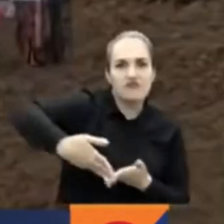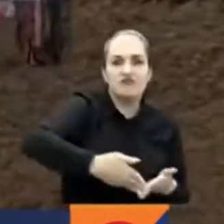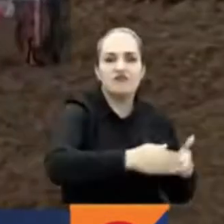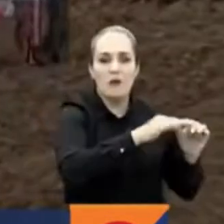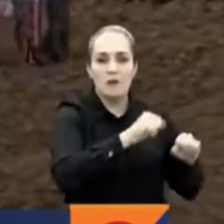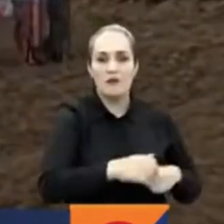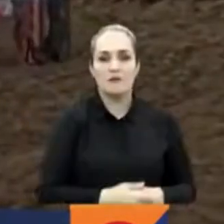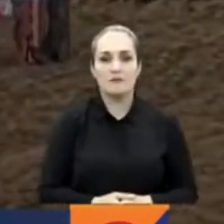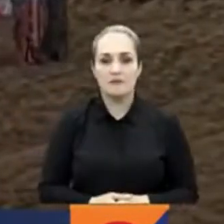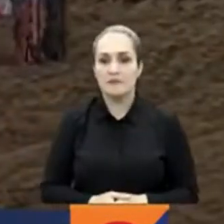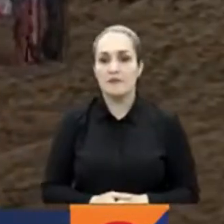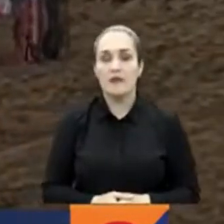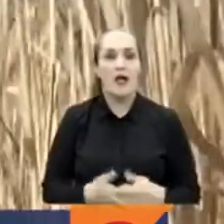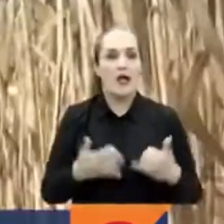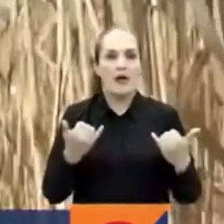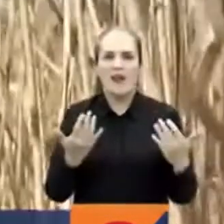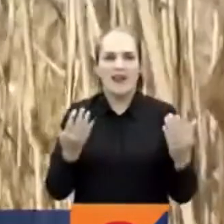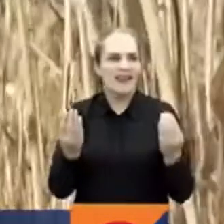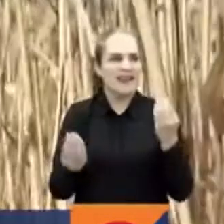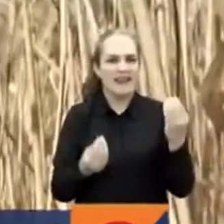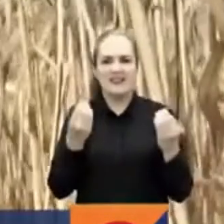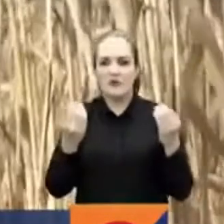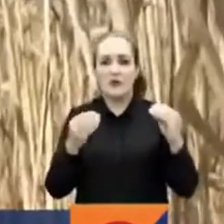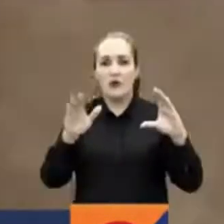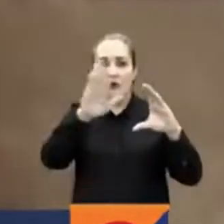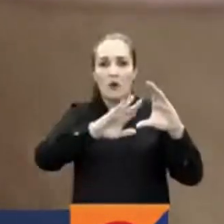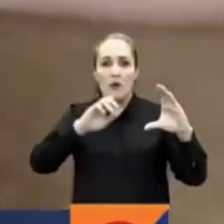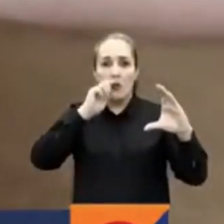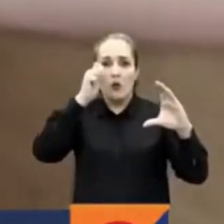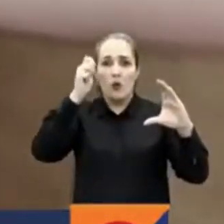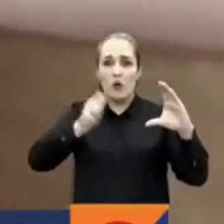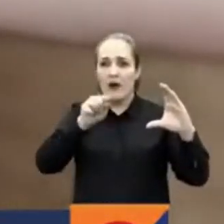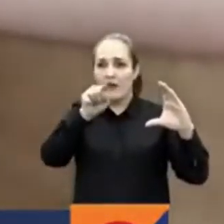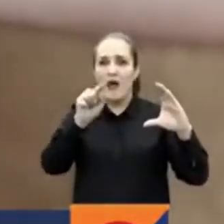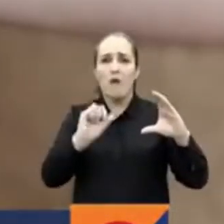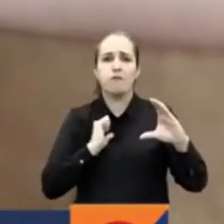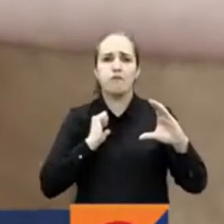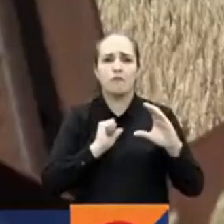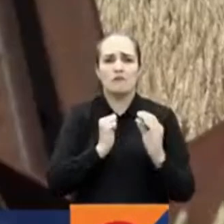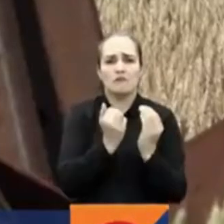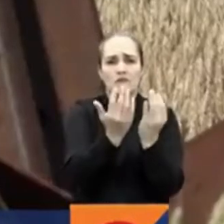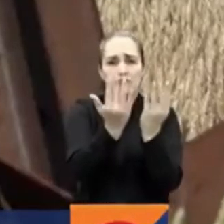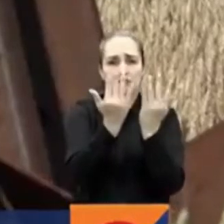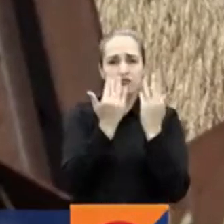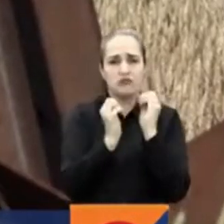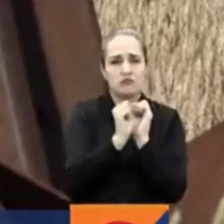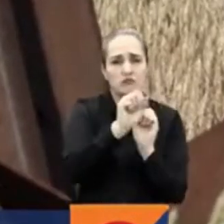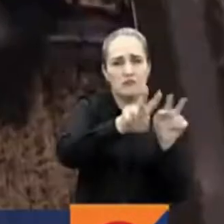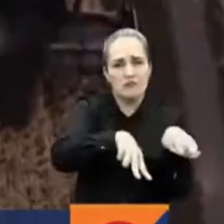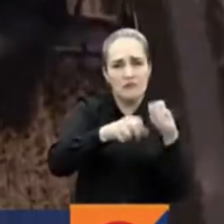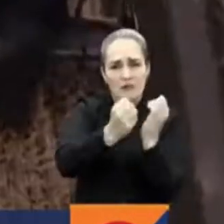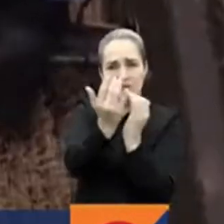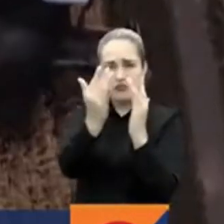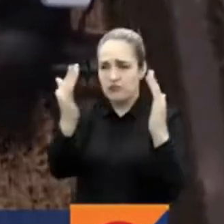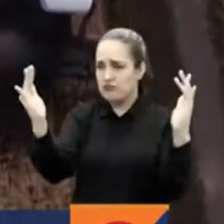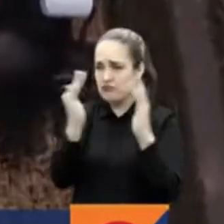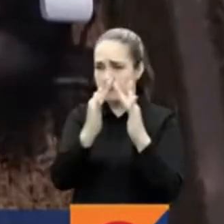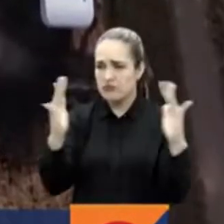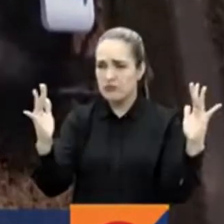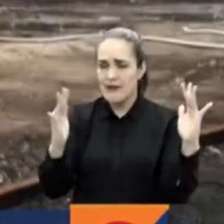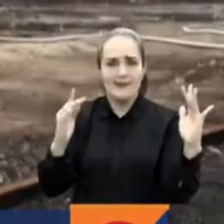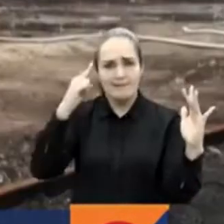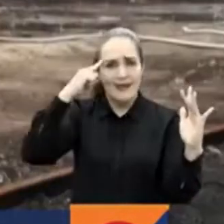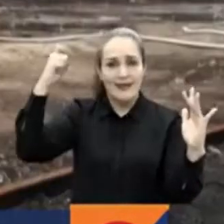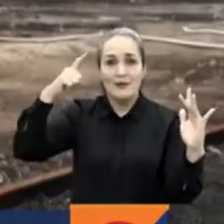Irradiarse, volcarse toda ella hacia afuera con cada uno de estos granos es una necesidad y a la vez una apuesta retadora para Ucrania.